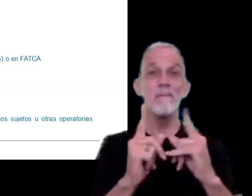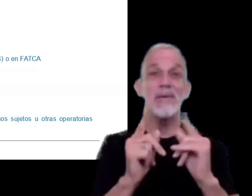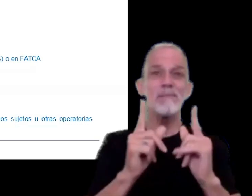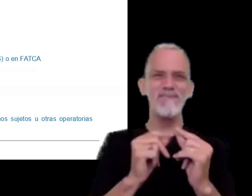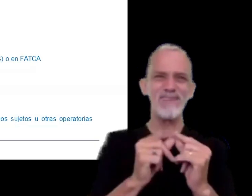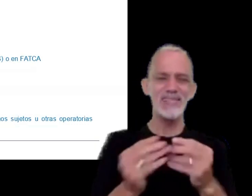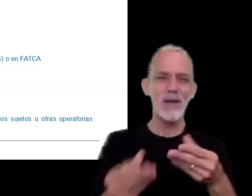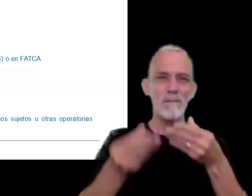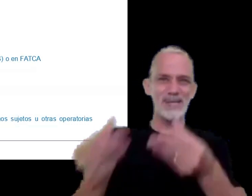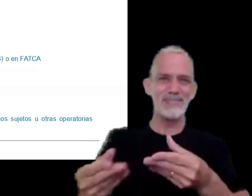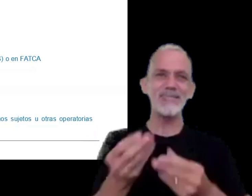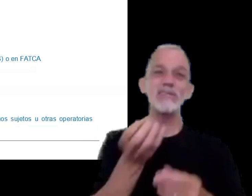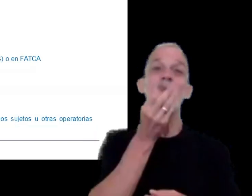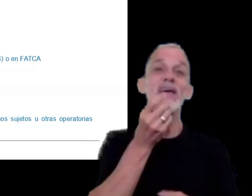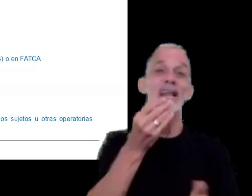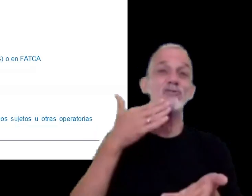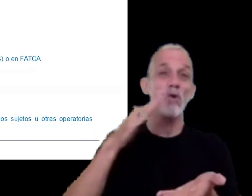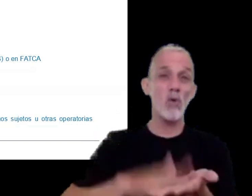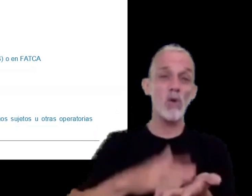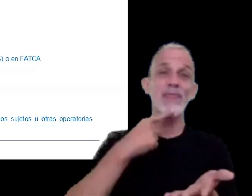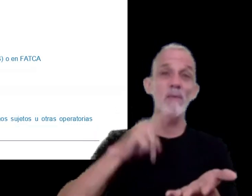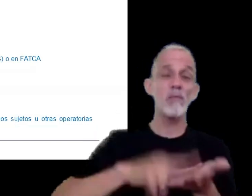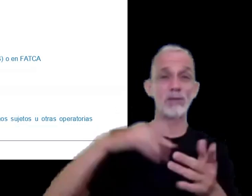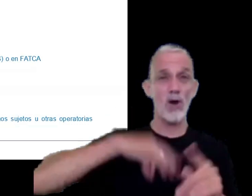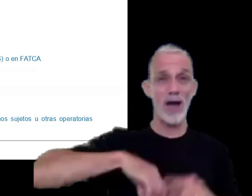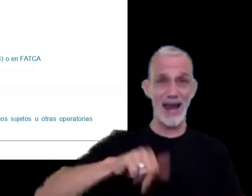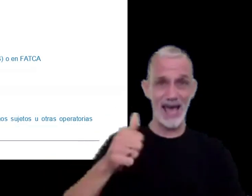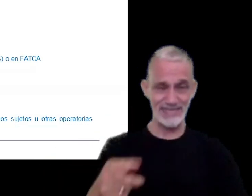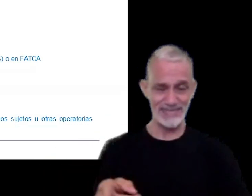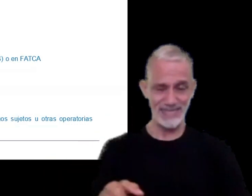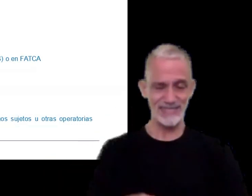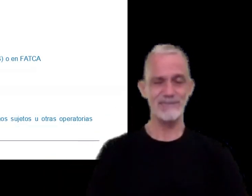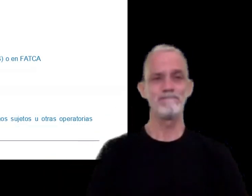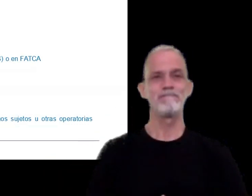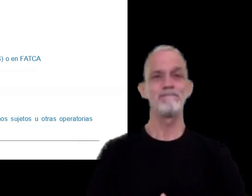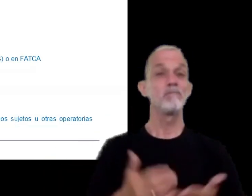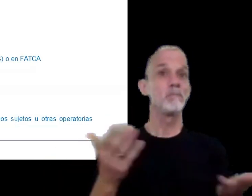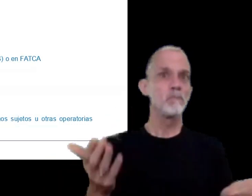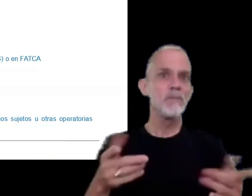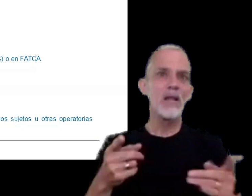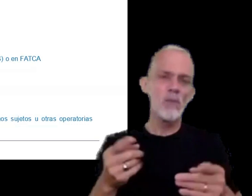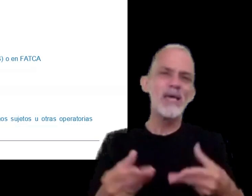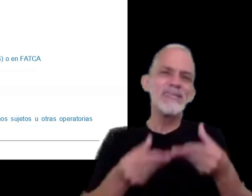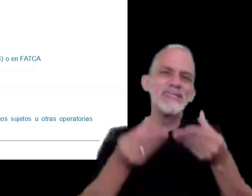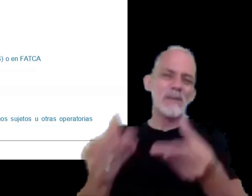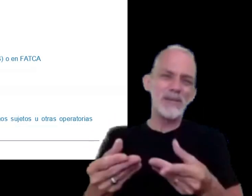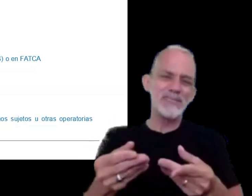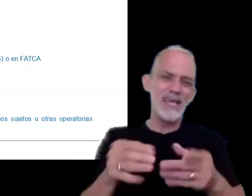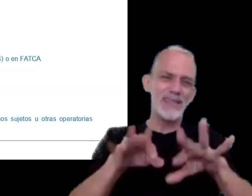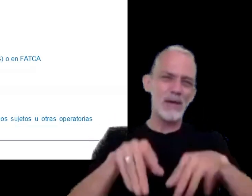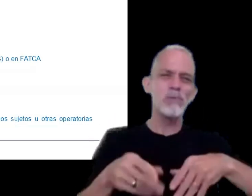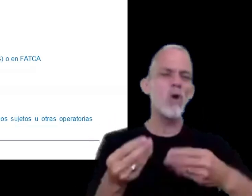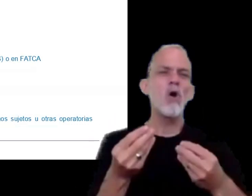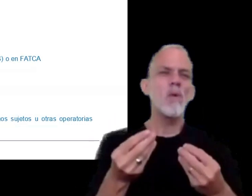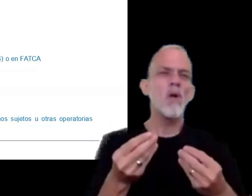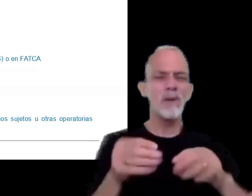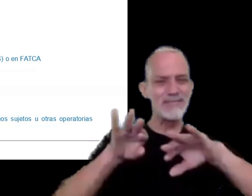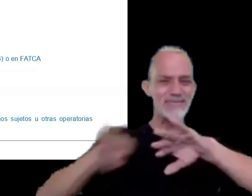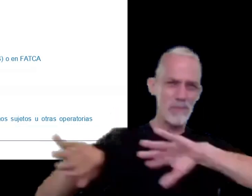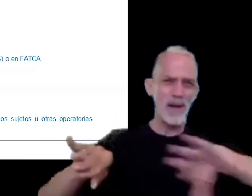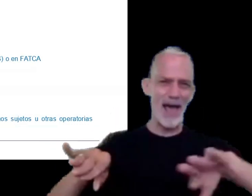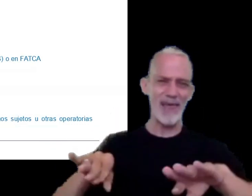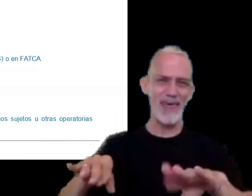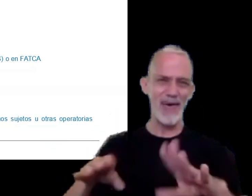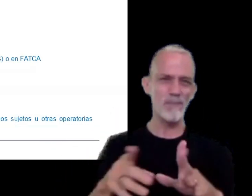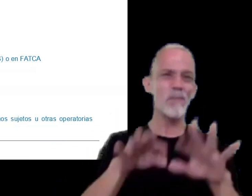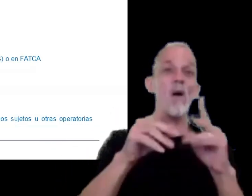presentación de la declaración jurada del impuesto a las ganancias aunque se presenta en forma separada pero en